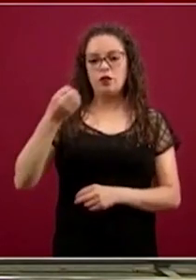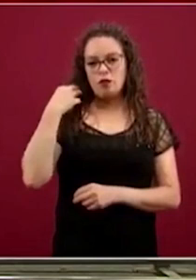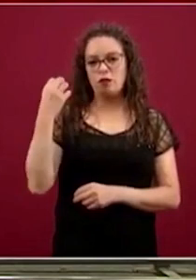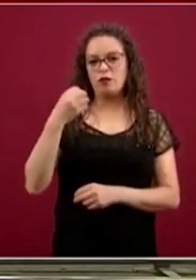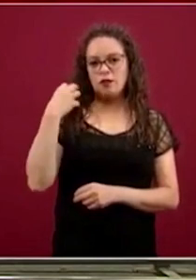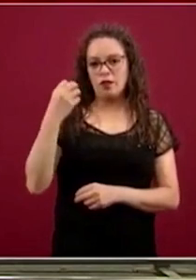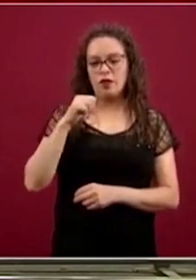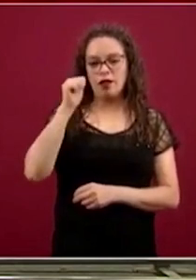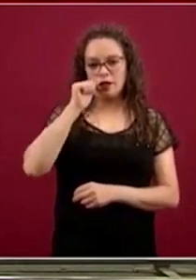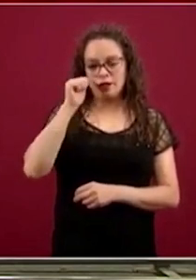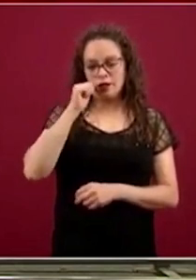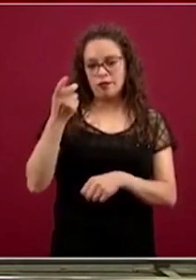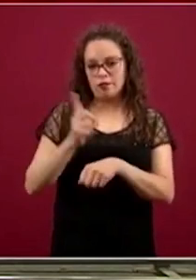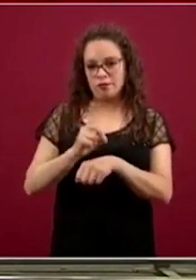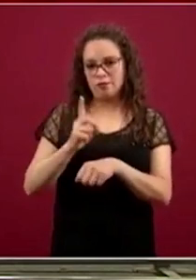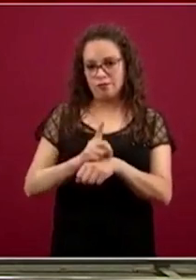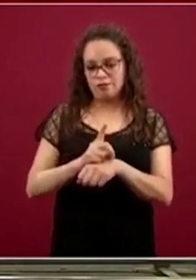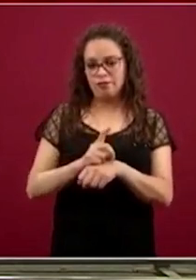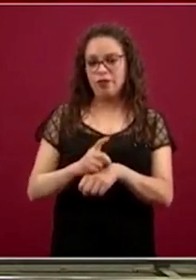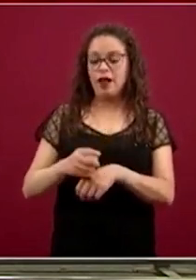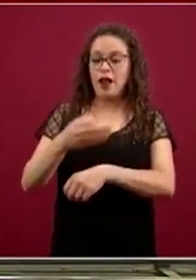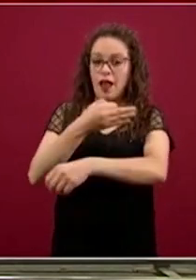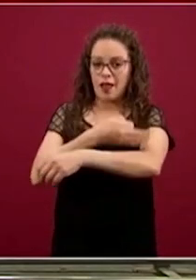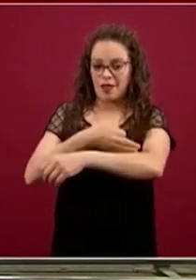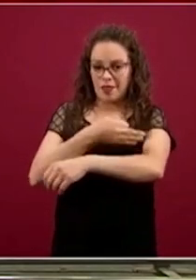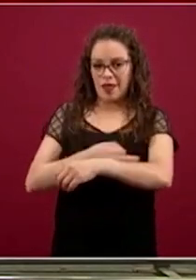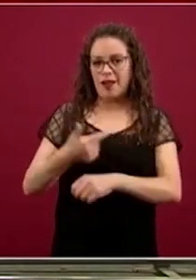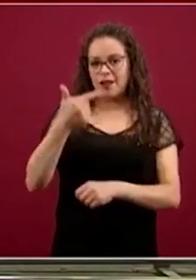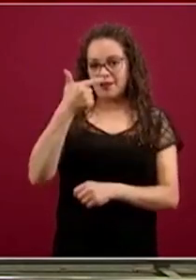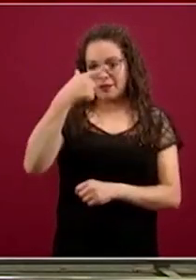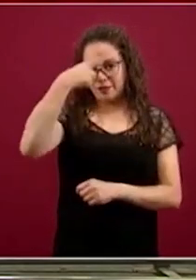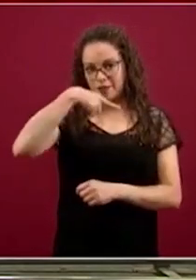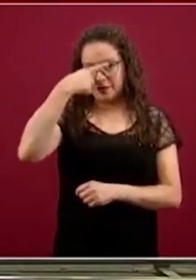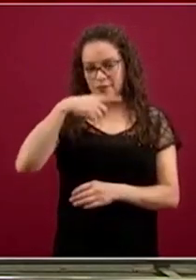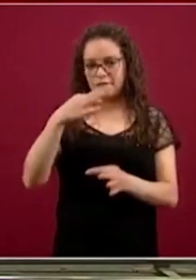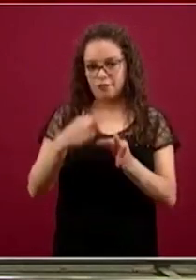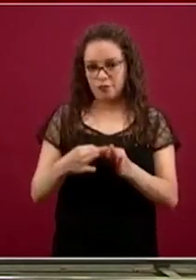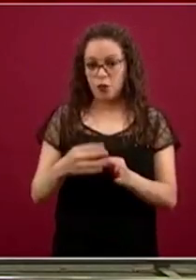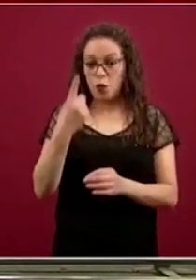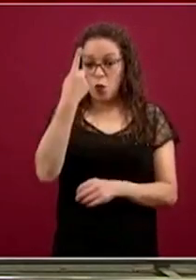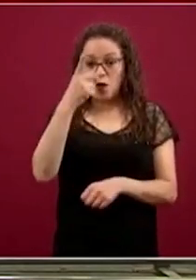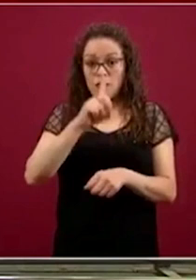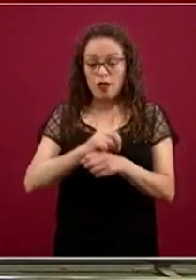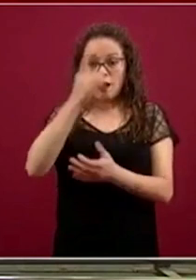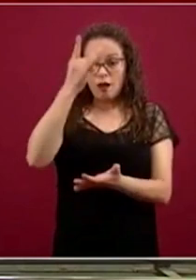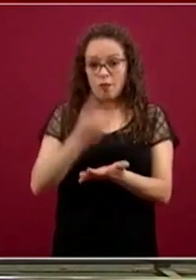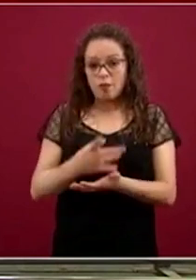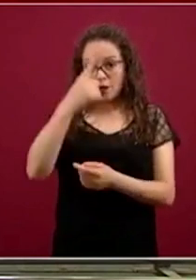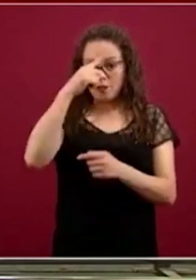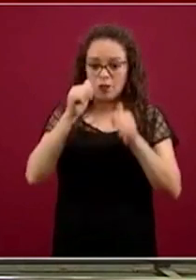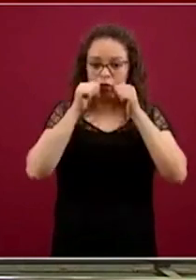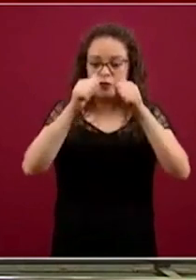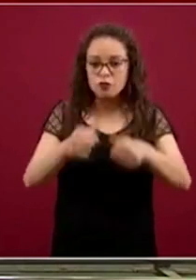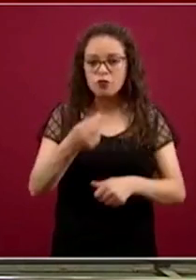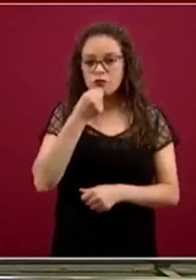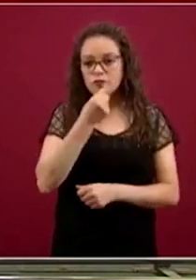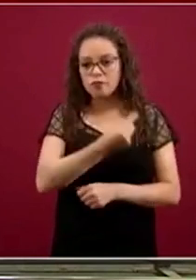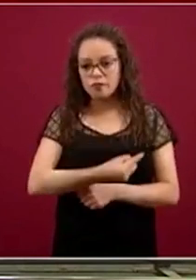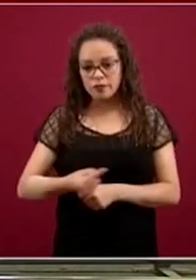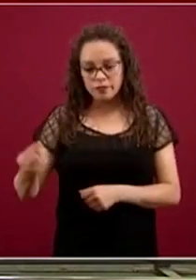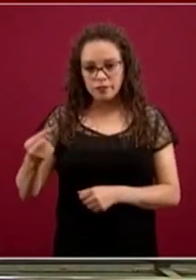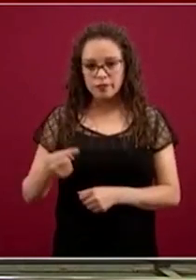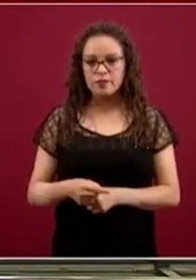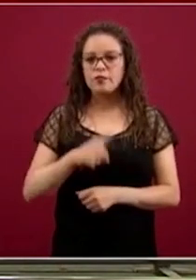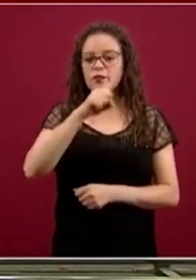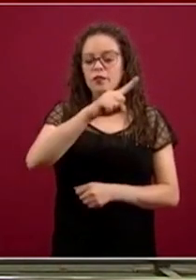equivoco, jueves 30 de abril. Ese día, por ser dedicado para los niños, no habrá una presentación del comunicado